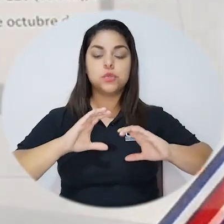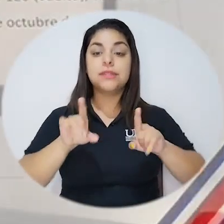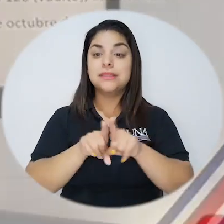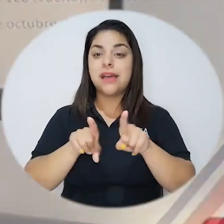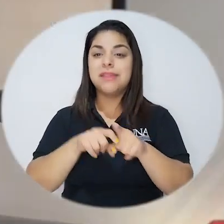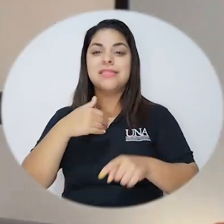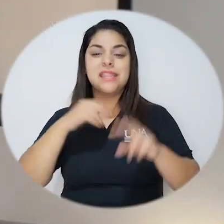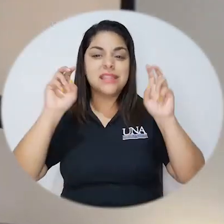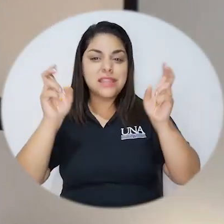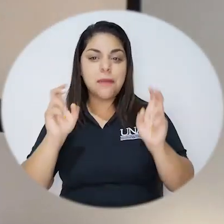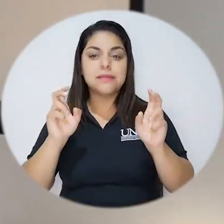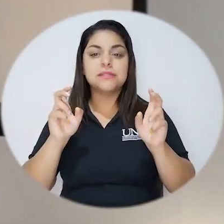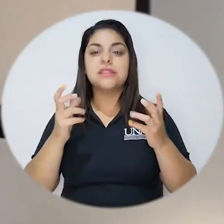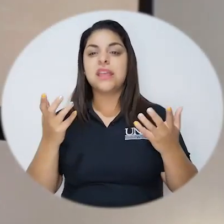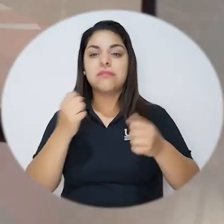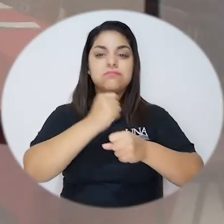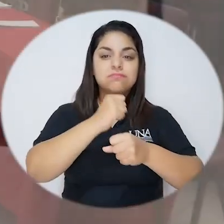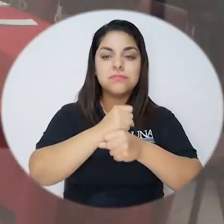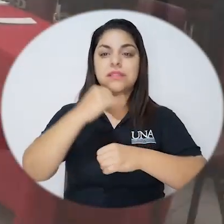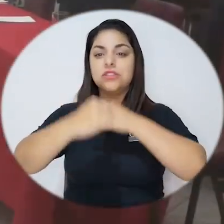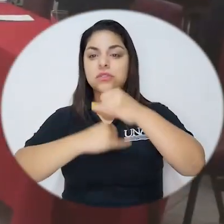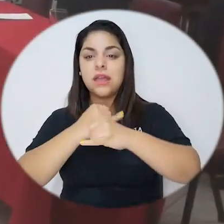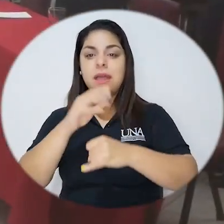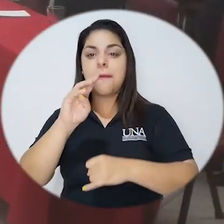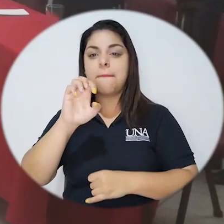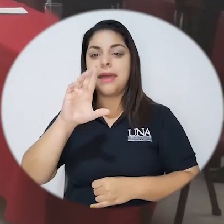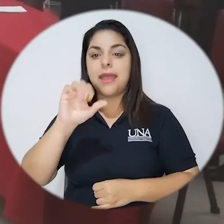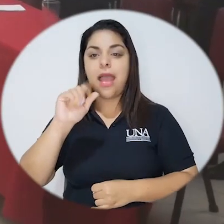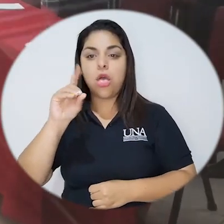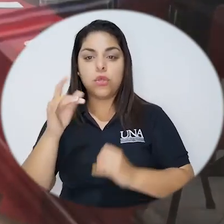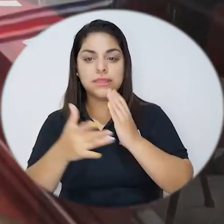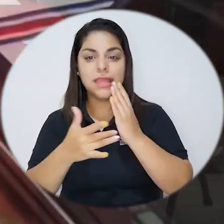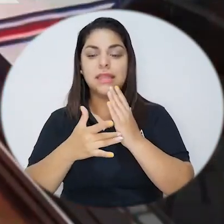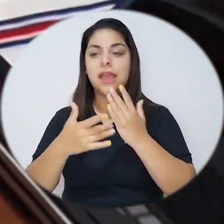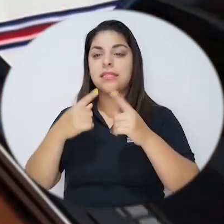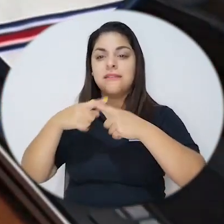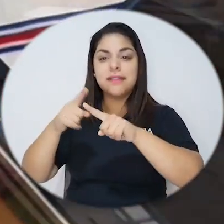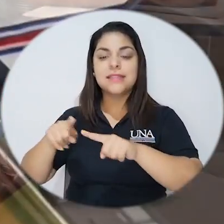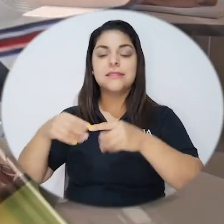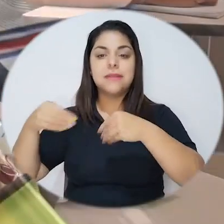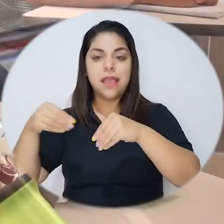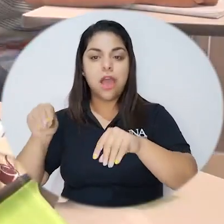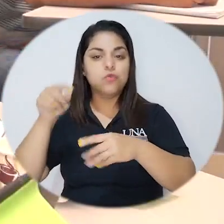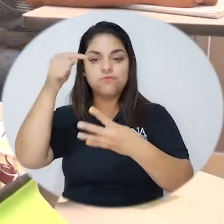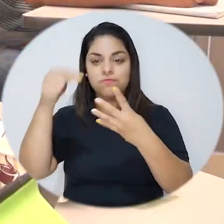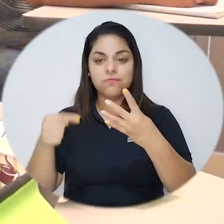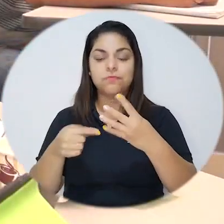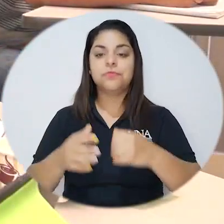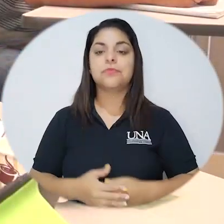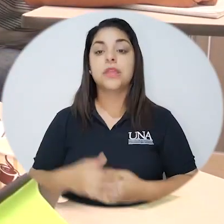en donde también se abordan temas de logística internacional, de mercadotecnia, de prospección de mercados, entre otros. El último